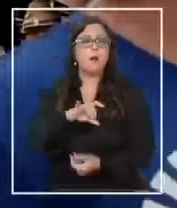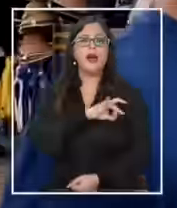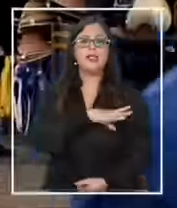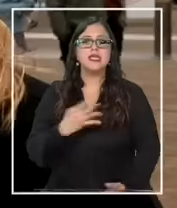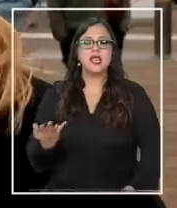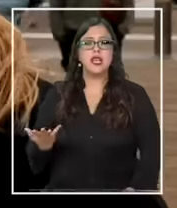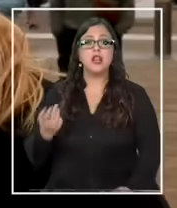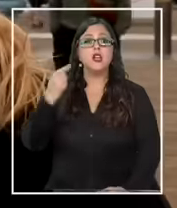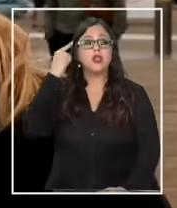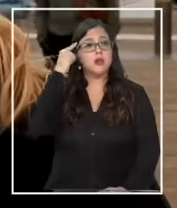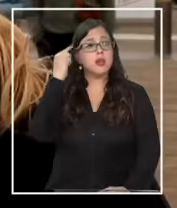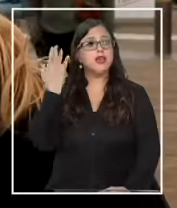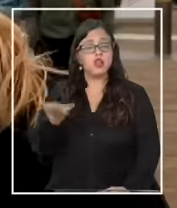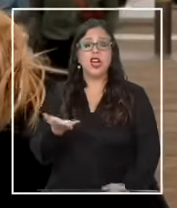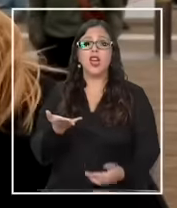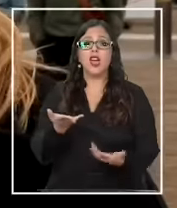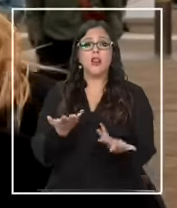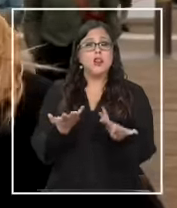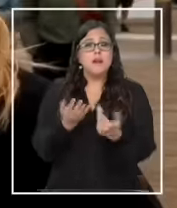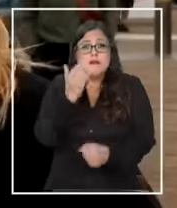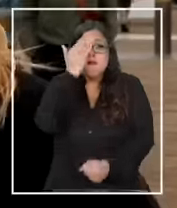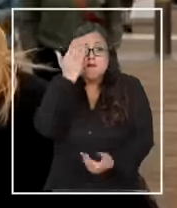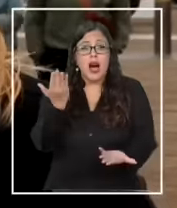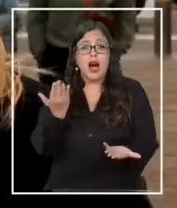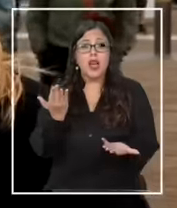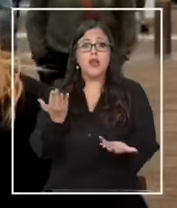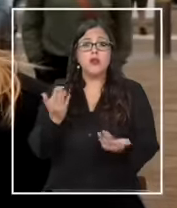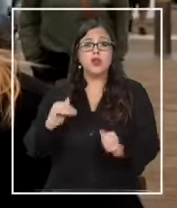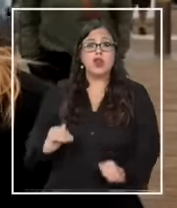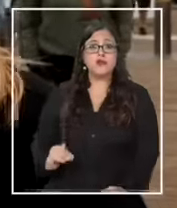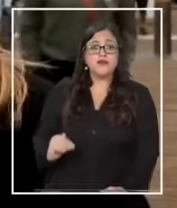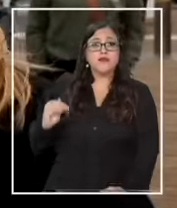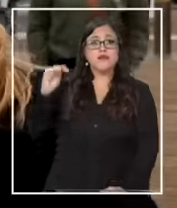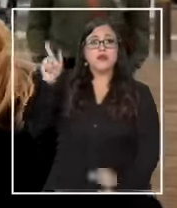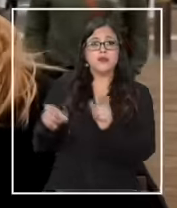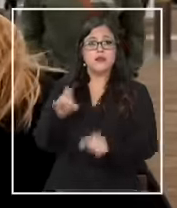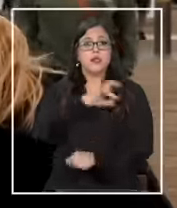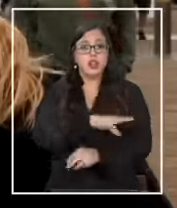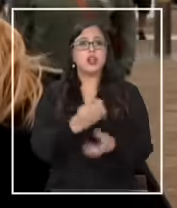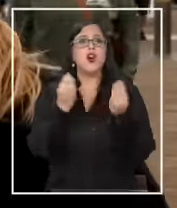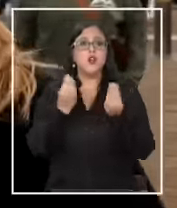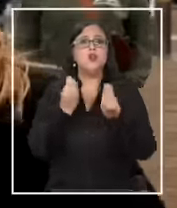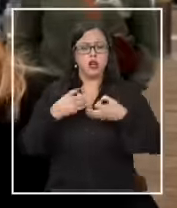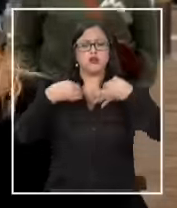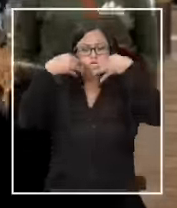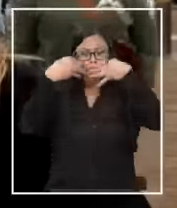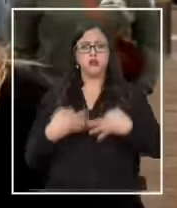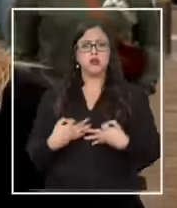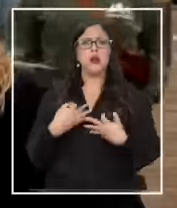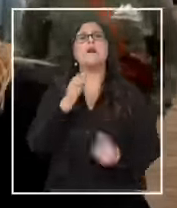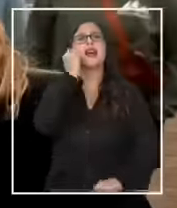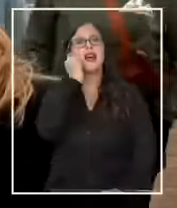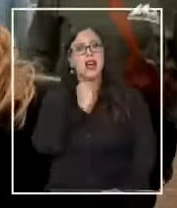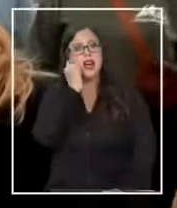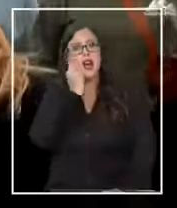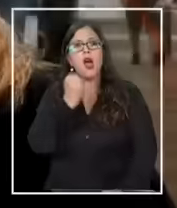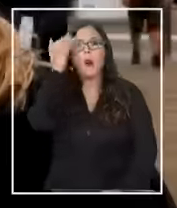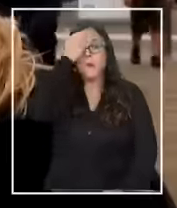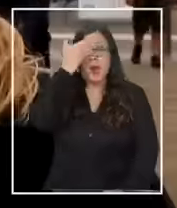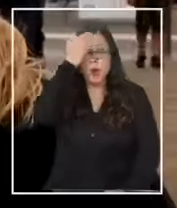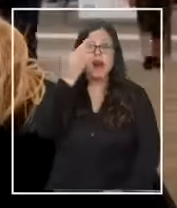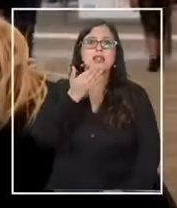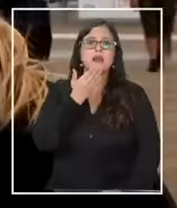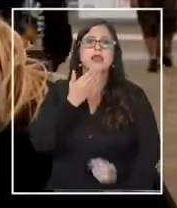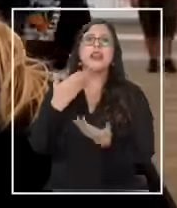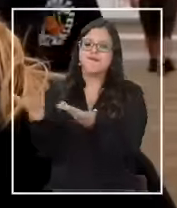Creo que es algo desafortunado. Creciendo aquí, los chilenos siempre han tenido una buena reputación por ser cariñosos, preocupados